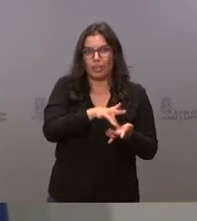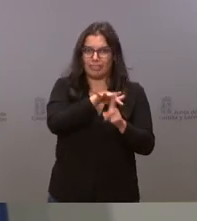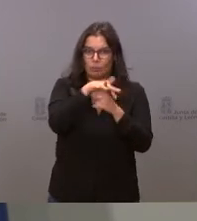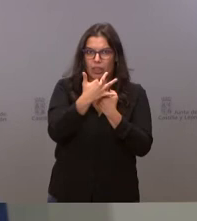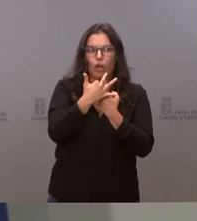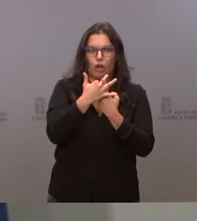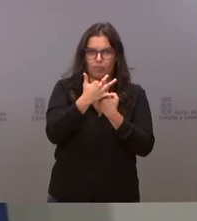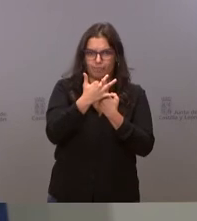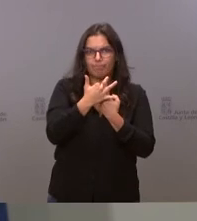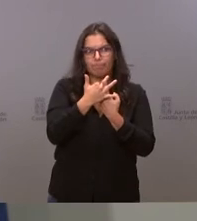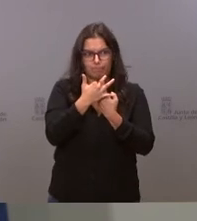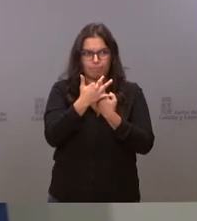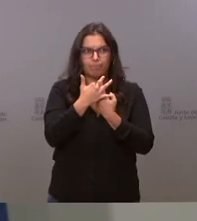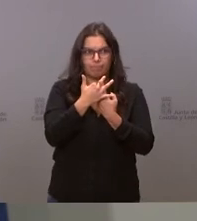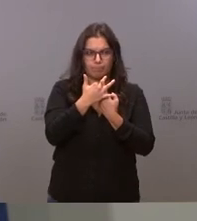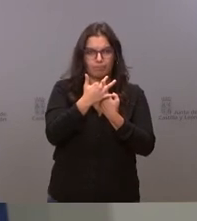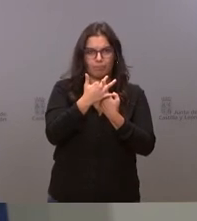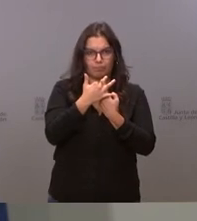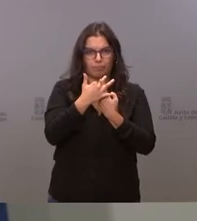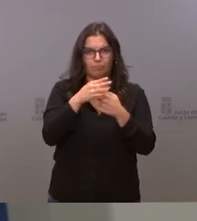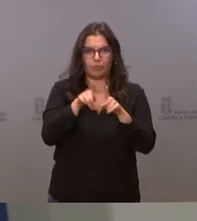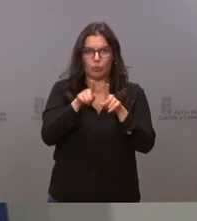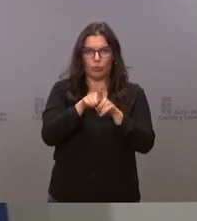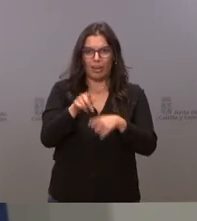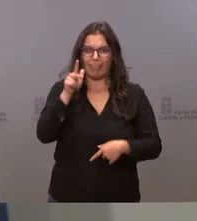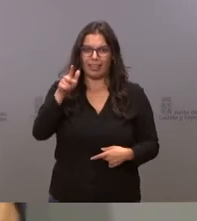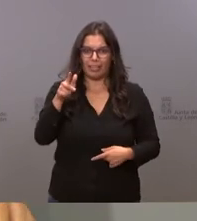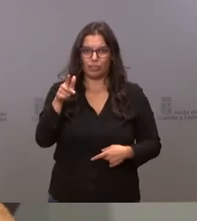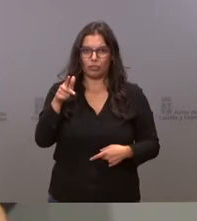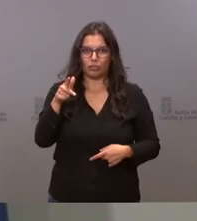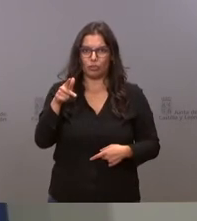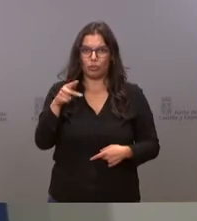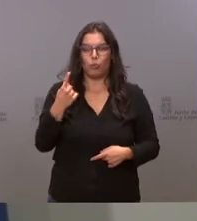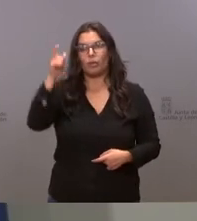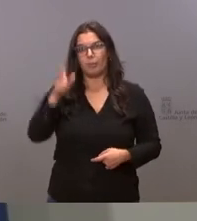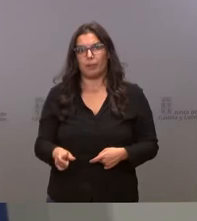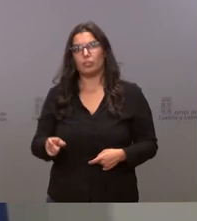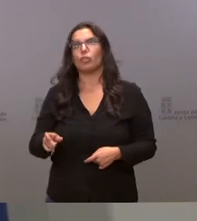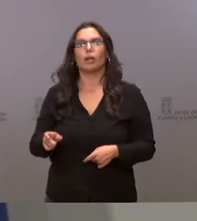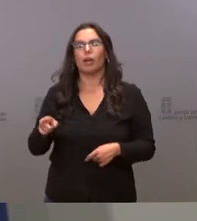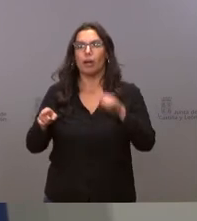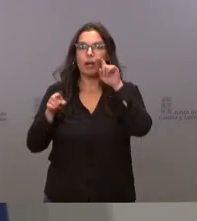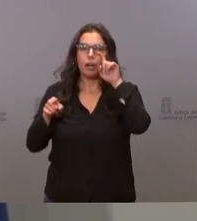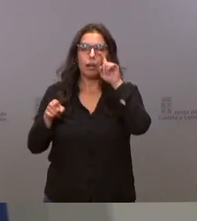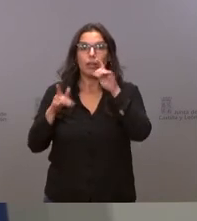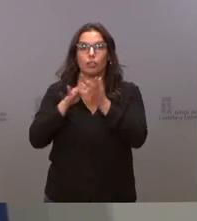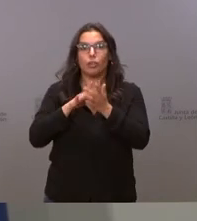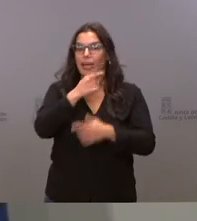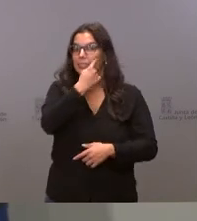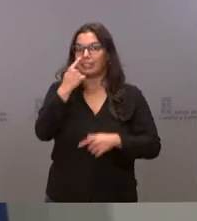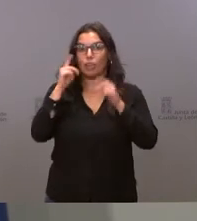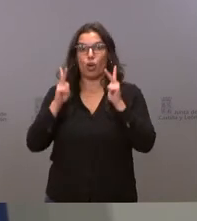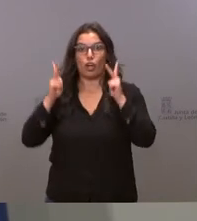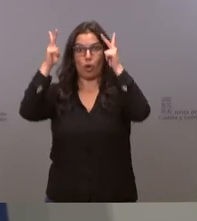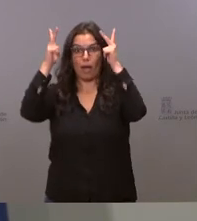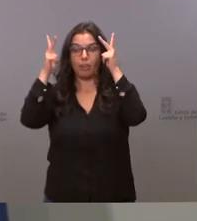esta colisión de derechos y existe el derecho individual de un paciente que es testigo de Jehová a no ser sometido